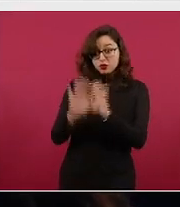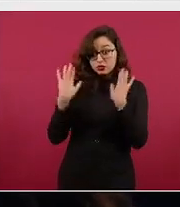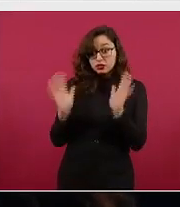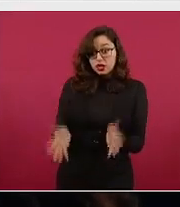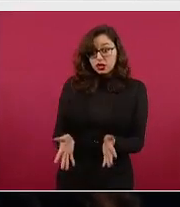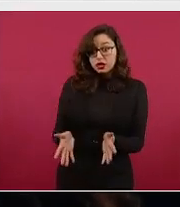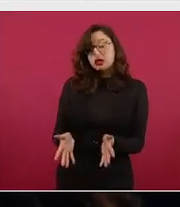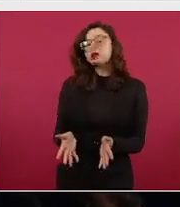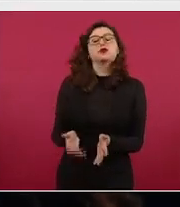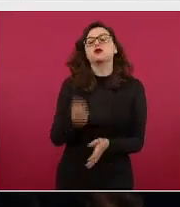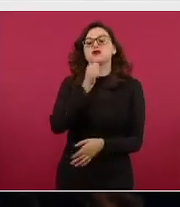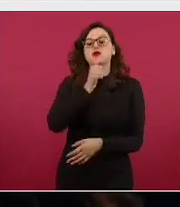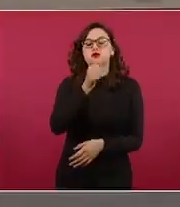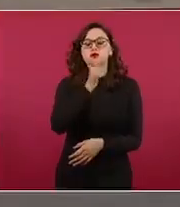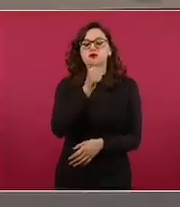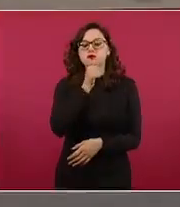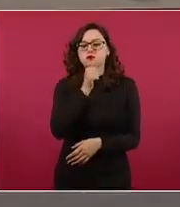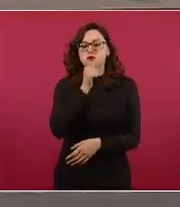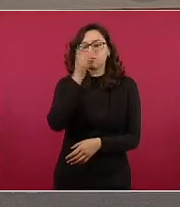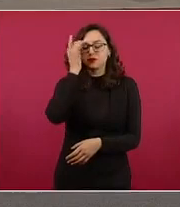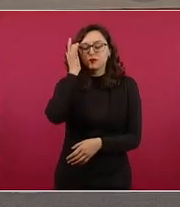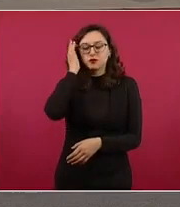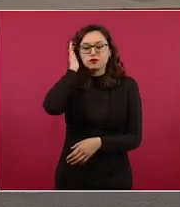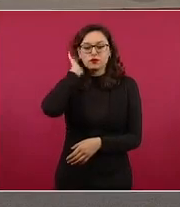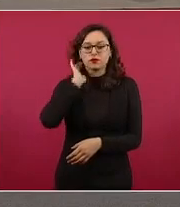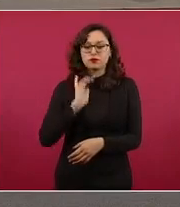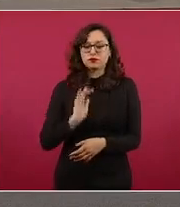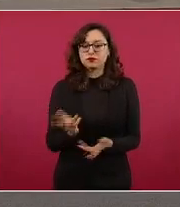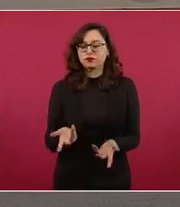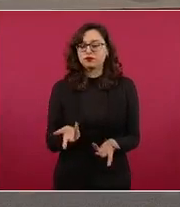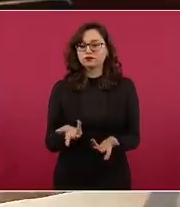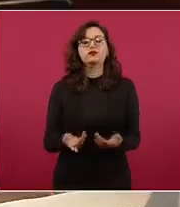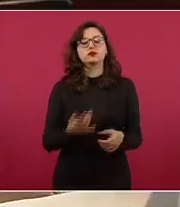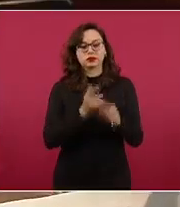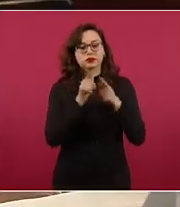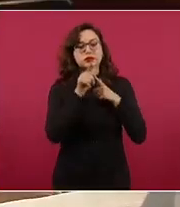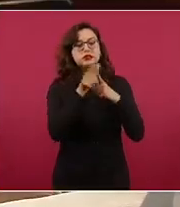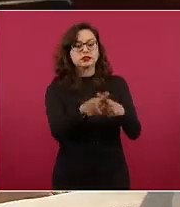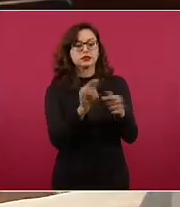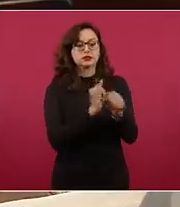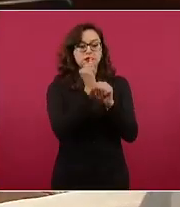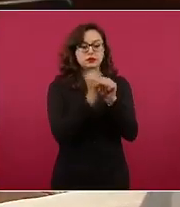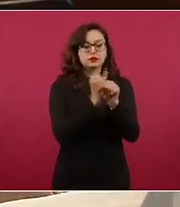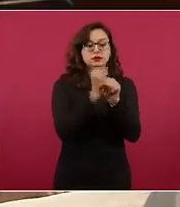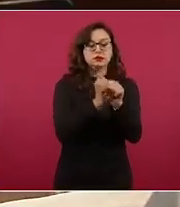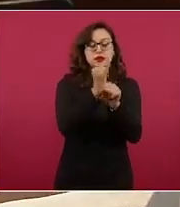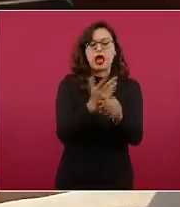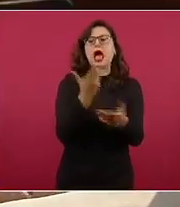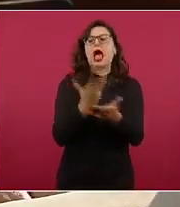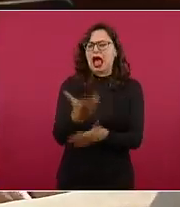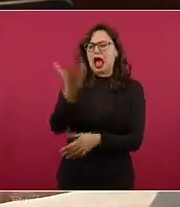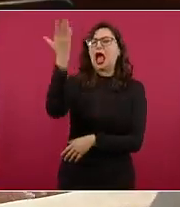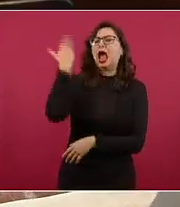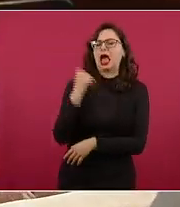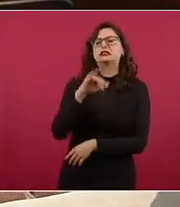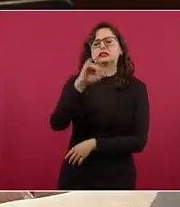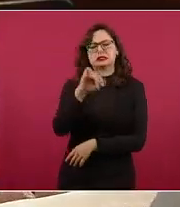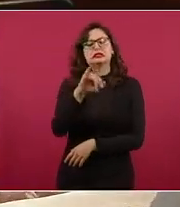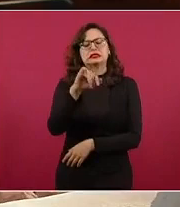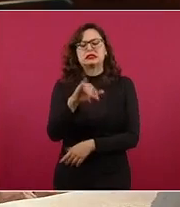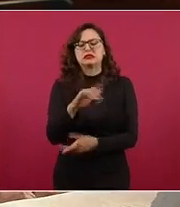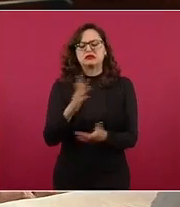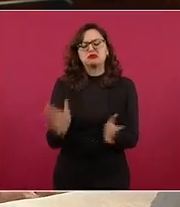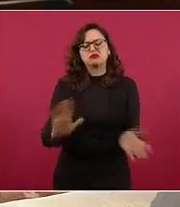sucedía lo que tú piensas que sucede ahora ya no es así